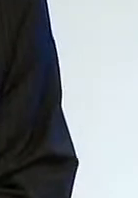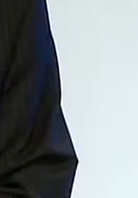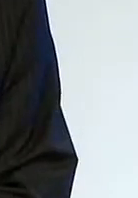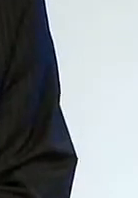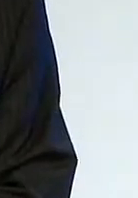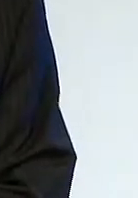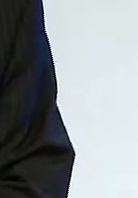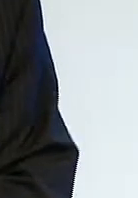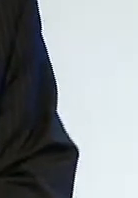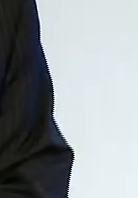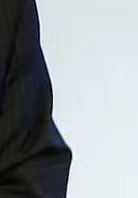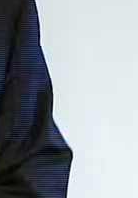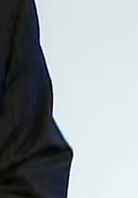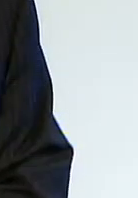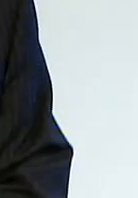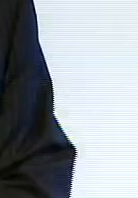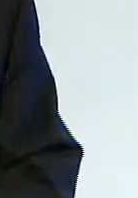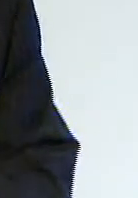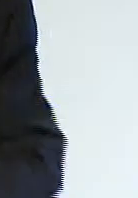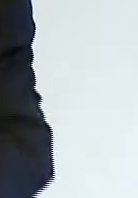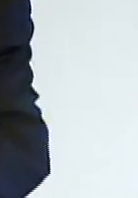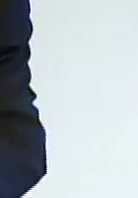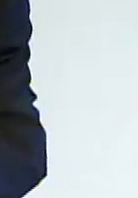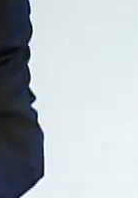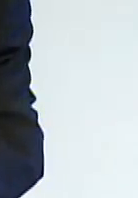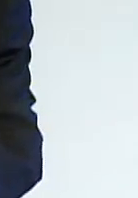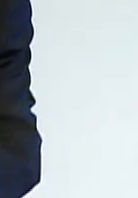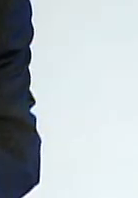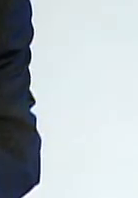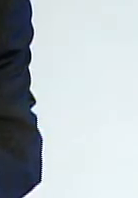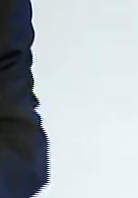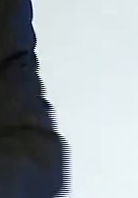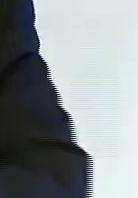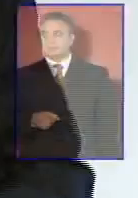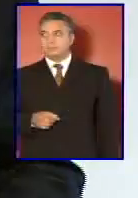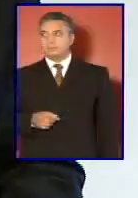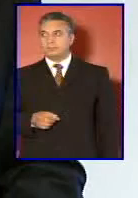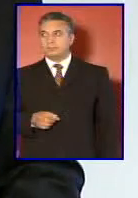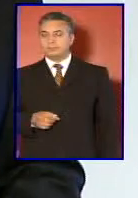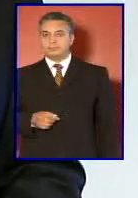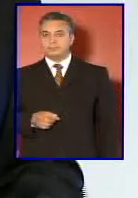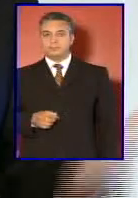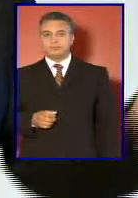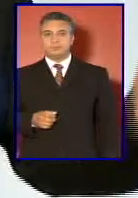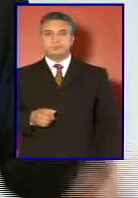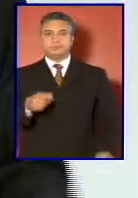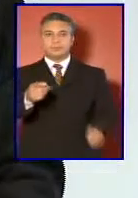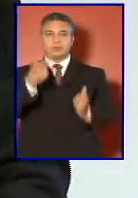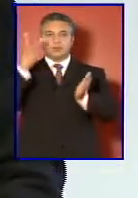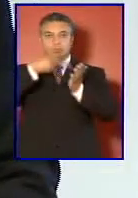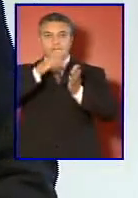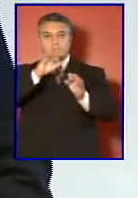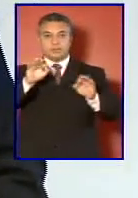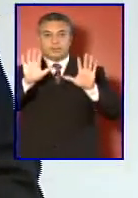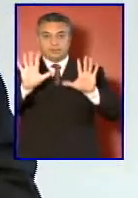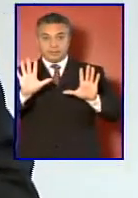de nuestro sector, el de la defensa nacional. El 2010,